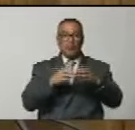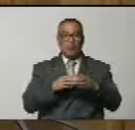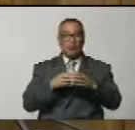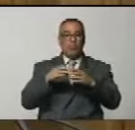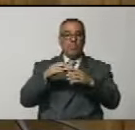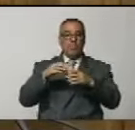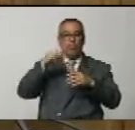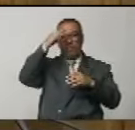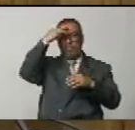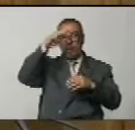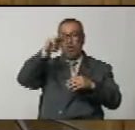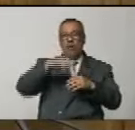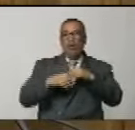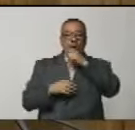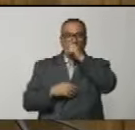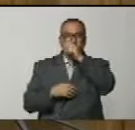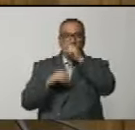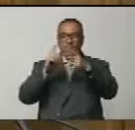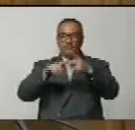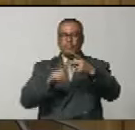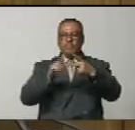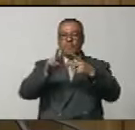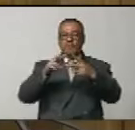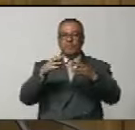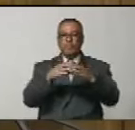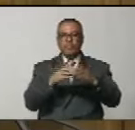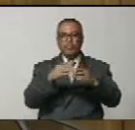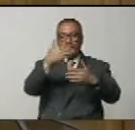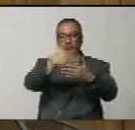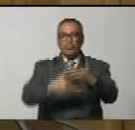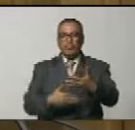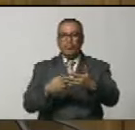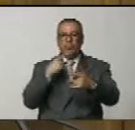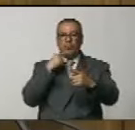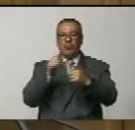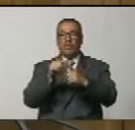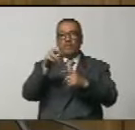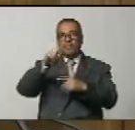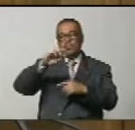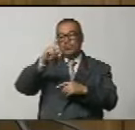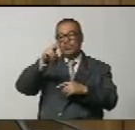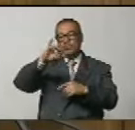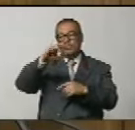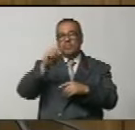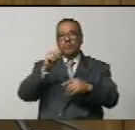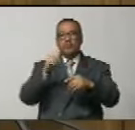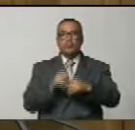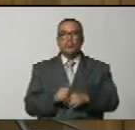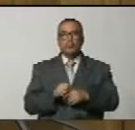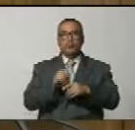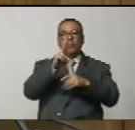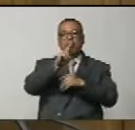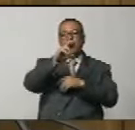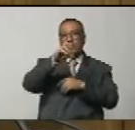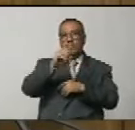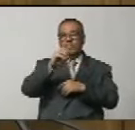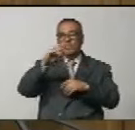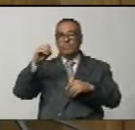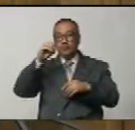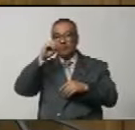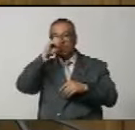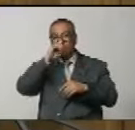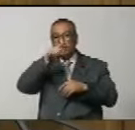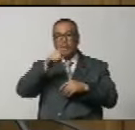los Estados Unidos mexicanos. Segundo, discurso de orden a cargo de la diputada Tania Díaz, con motivo de los 200 años